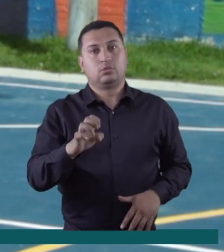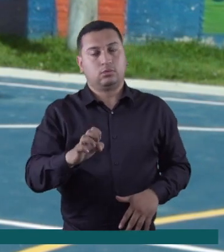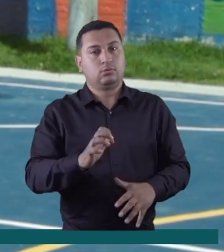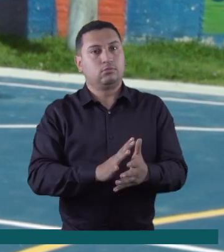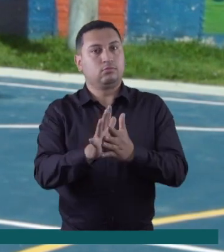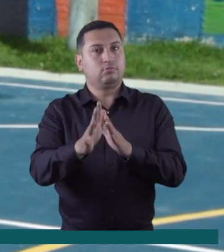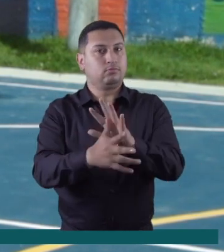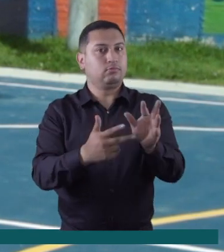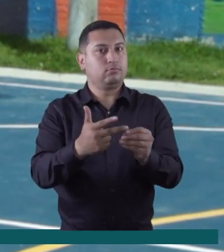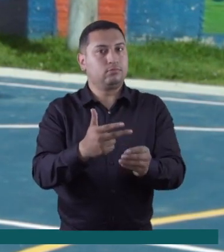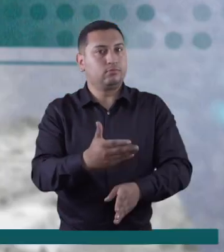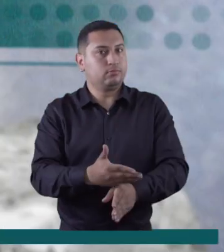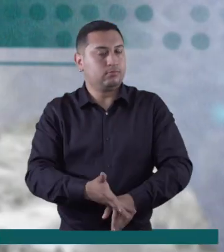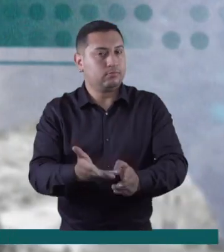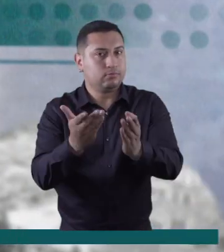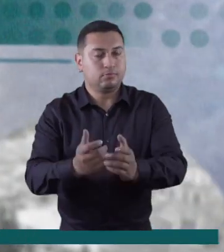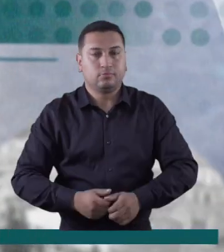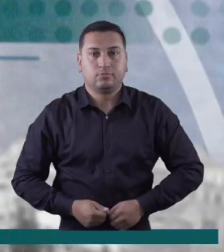Enlace 13.